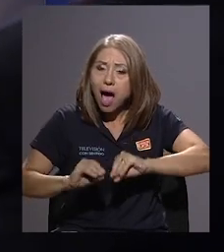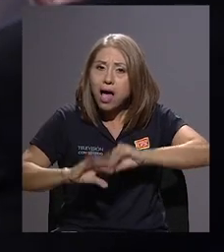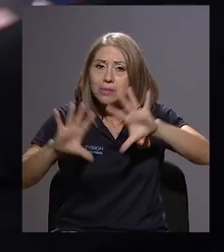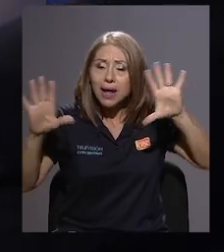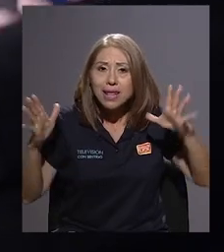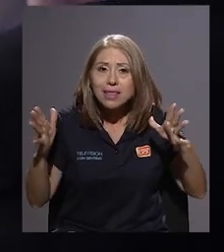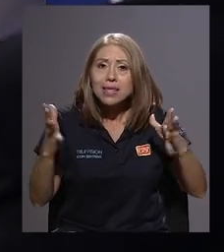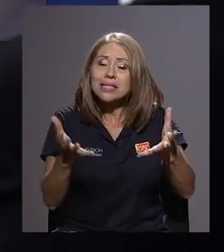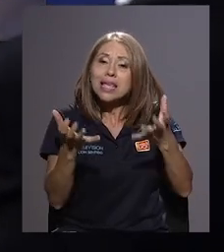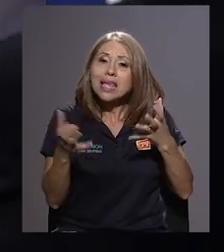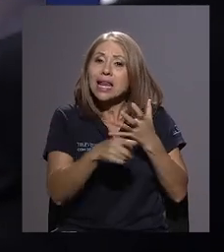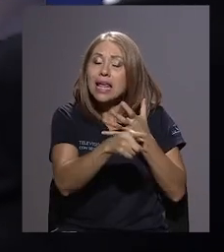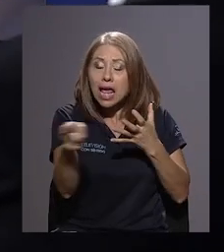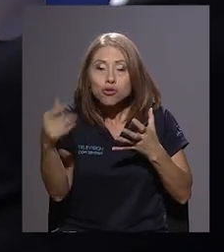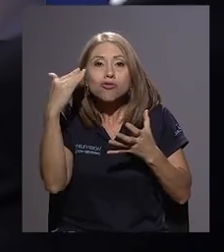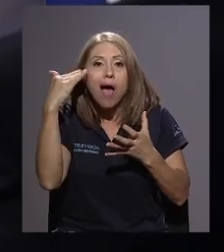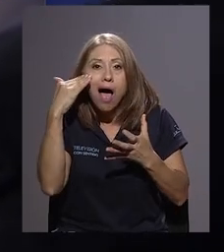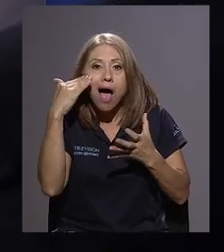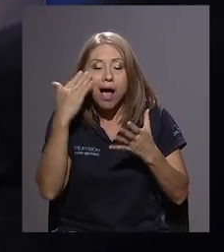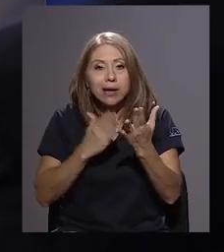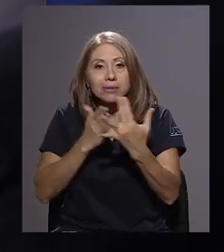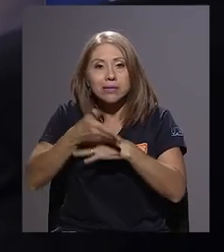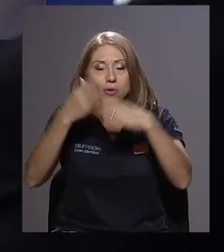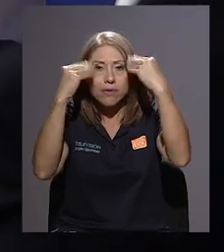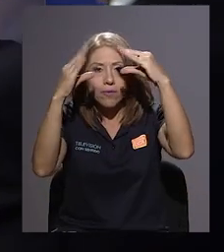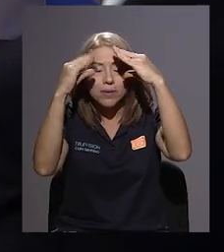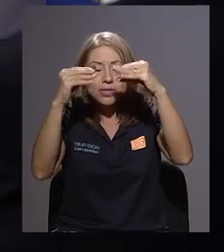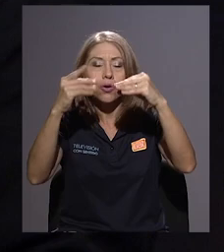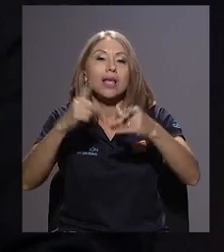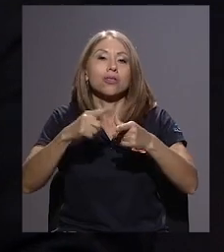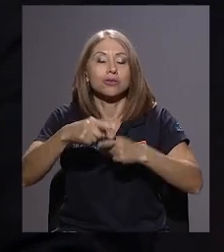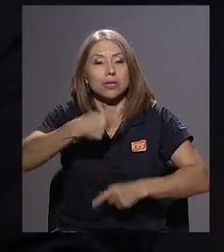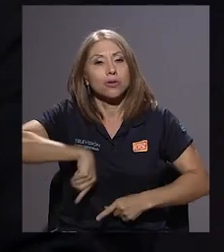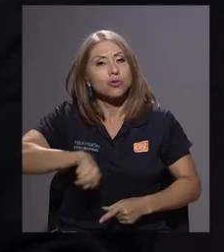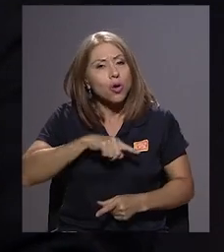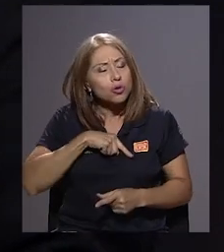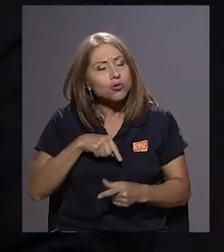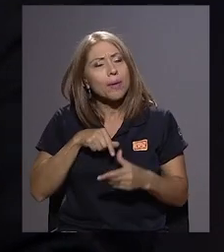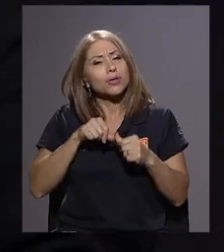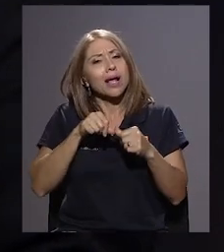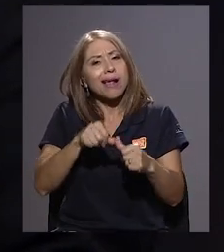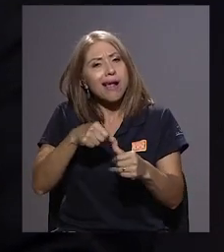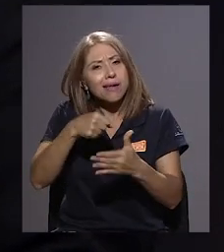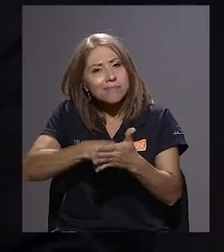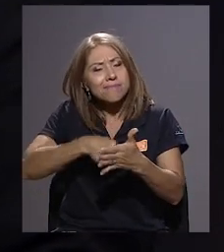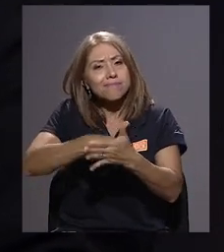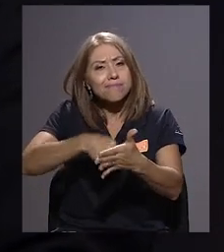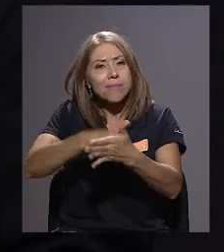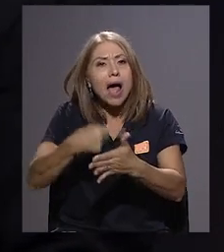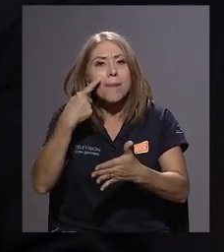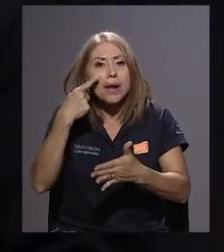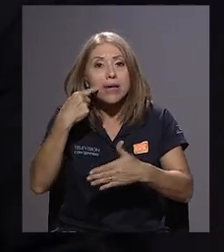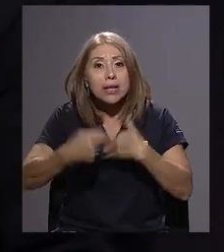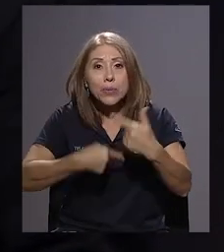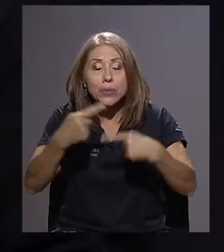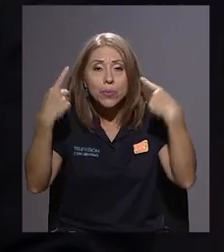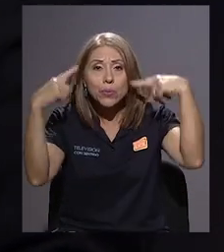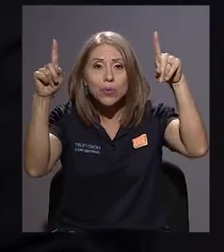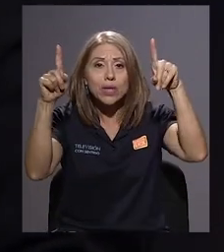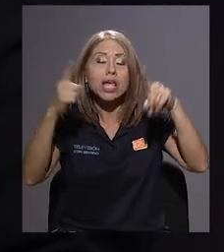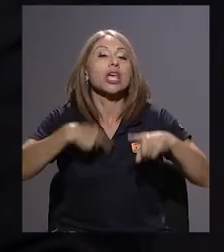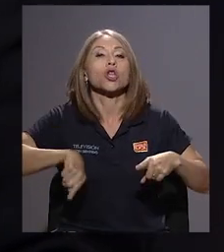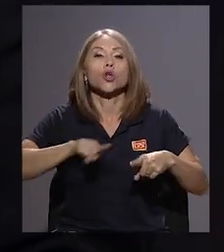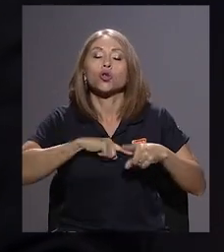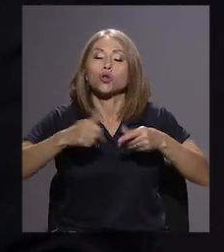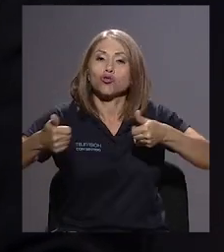que quieren darle el acceso a la información. Entonces, vamos a estar insistiendo para tratar de ver cómo logramos esto y haciendo alianza